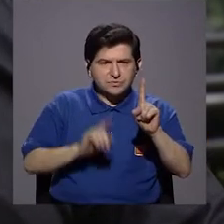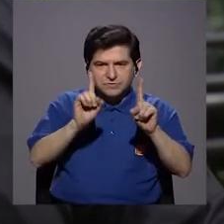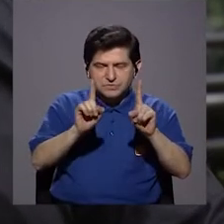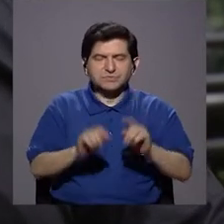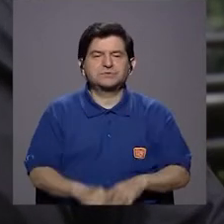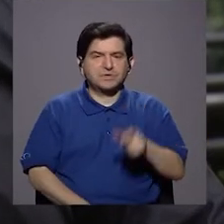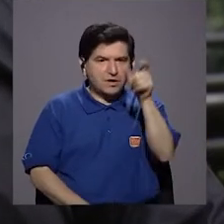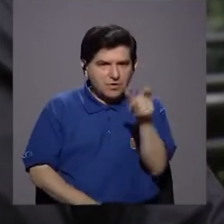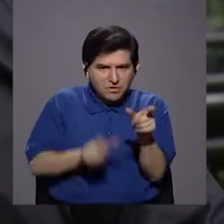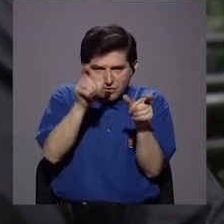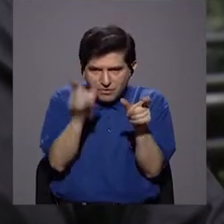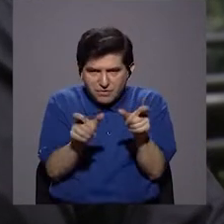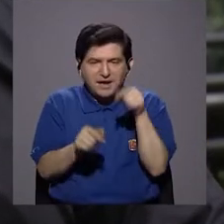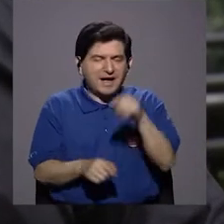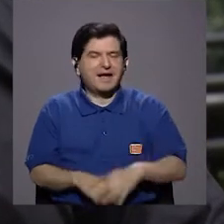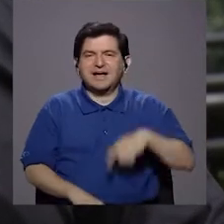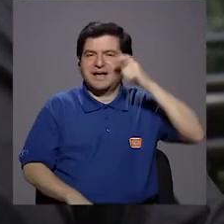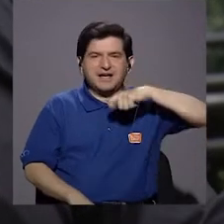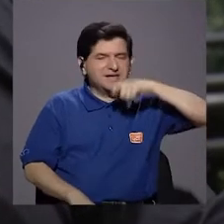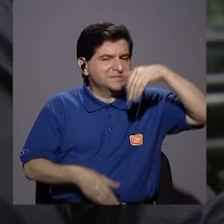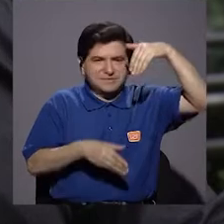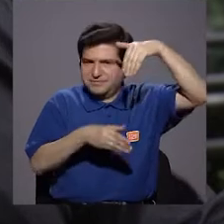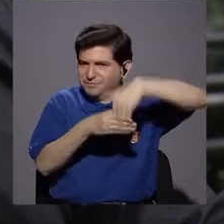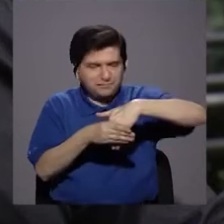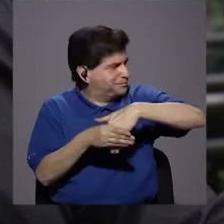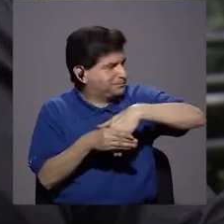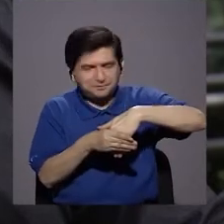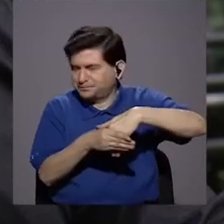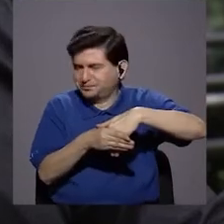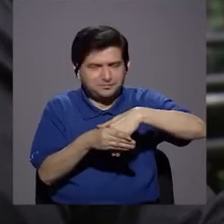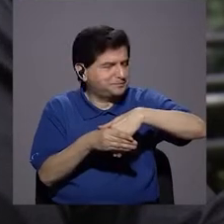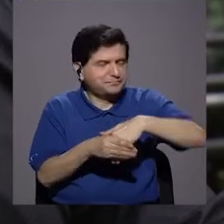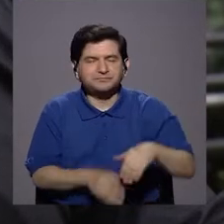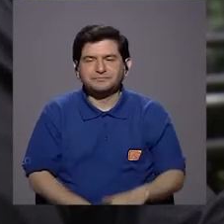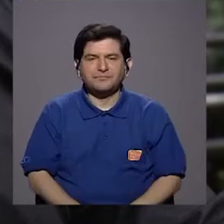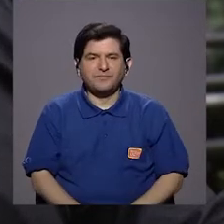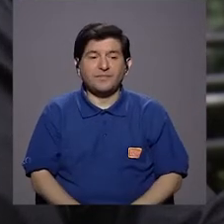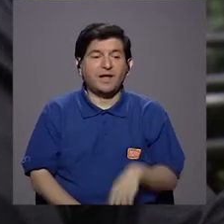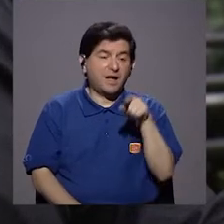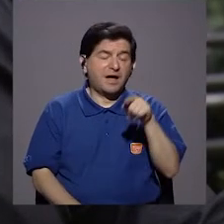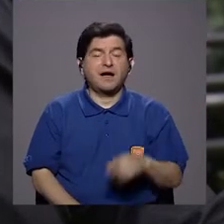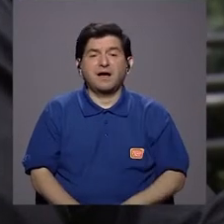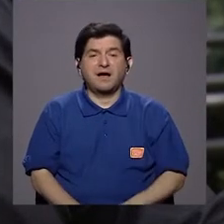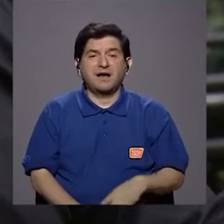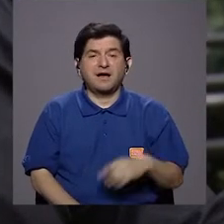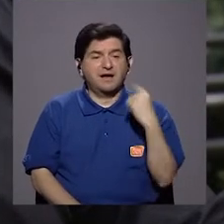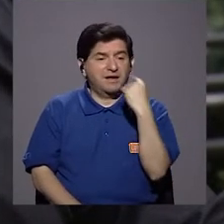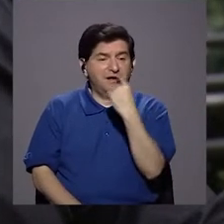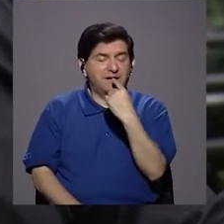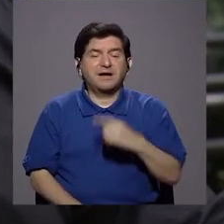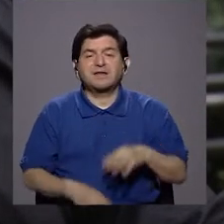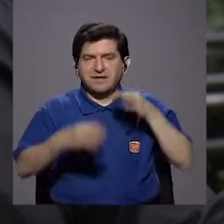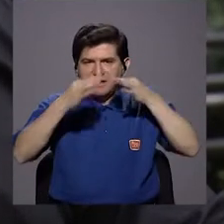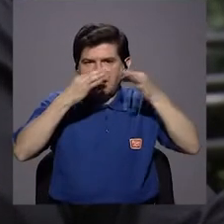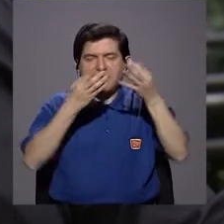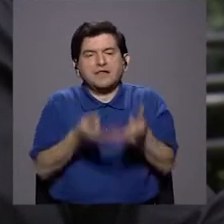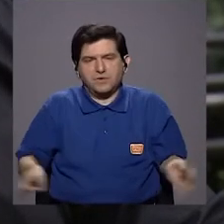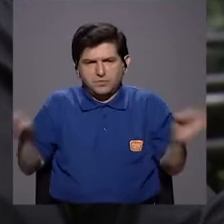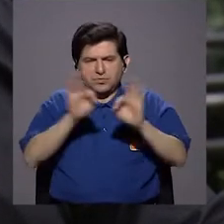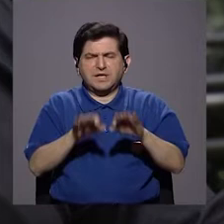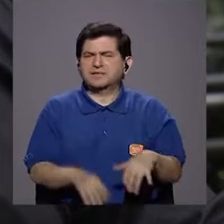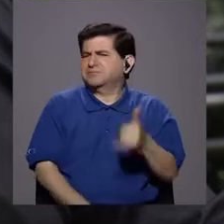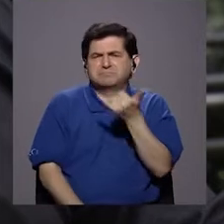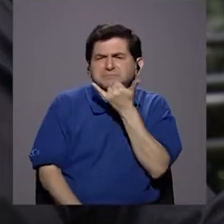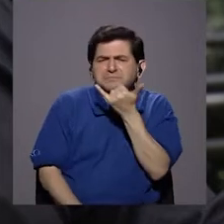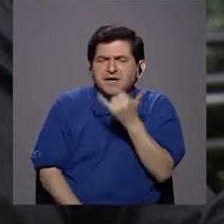la encía, ahí el cepillo no va a entrar. Entonces, definitivamente el hilo es una necesidad. ¿Qué pasa con